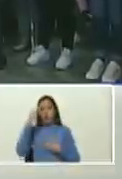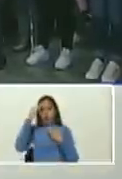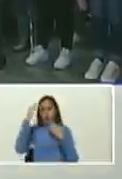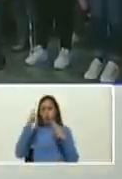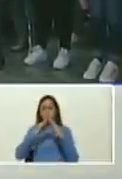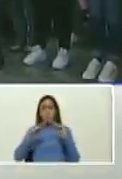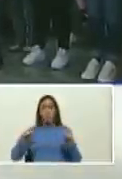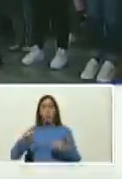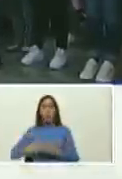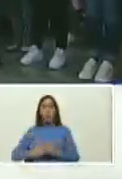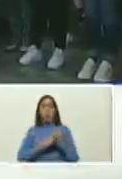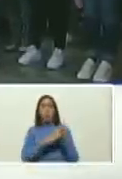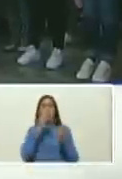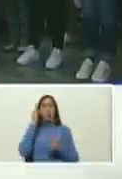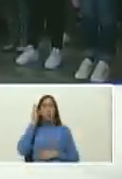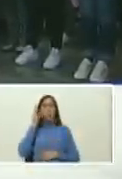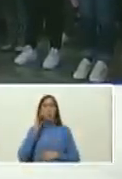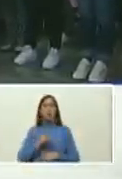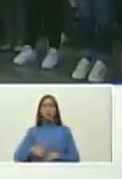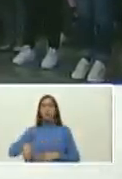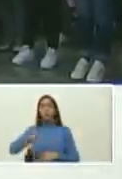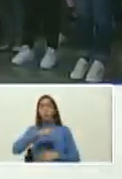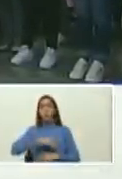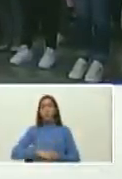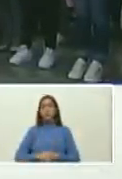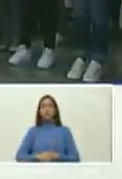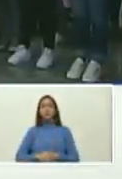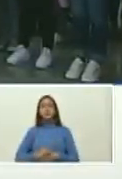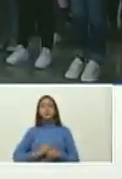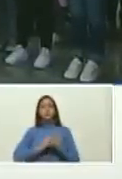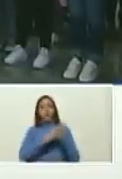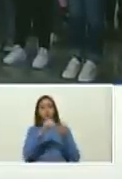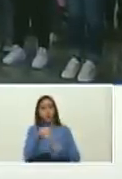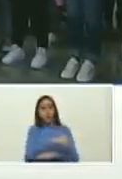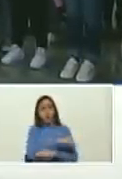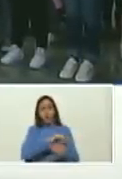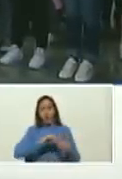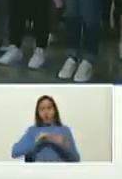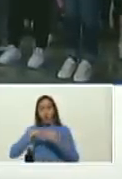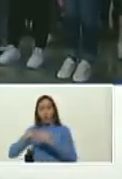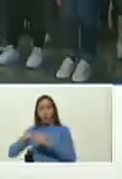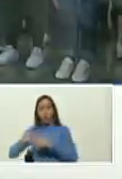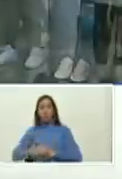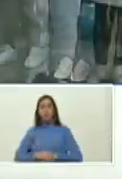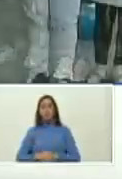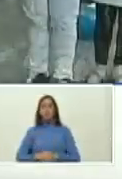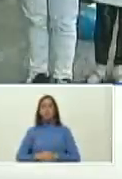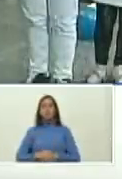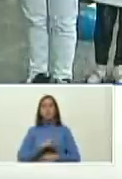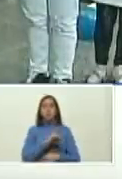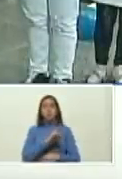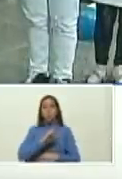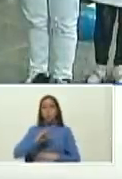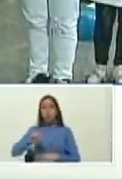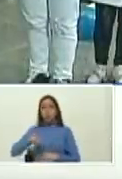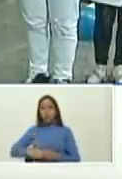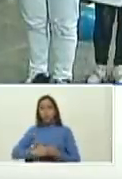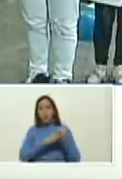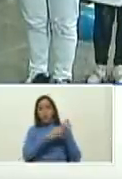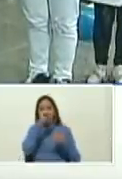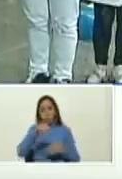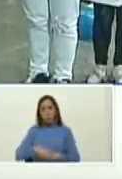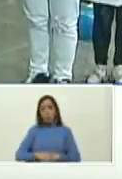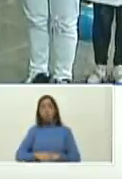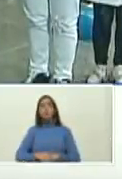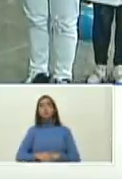todas esas mujeres todas son lideresas jefas de calle jefas de comunidad jefas de VCH jefas de los comités